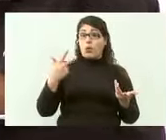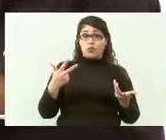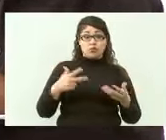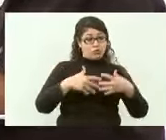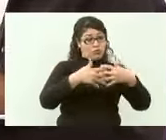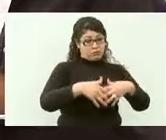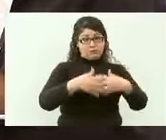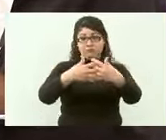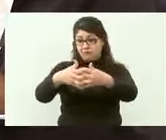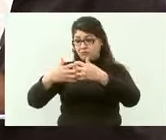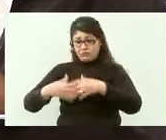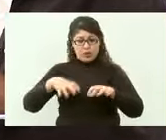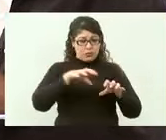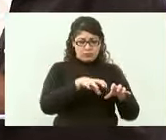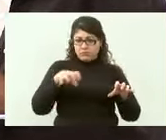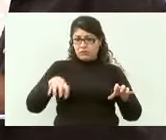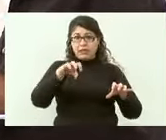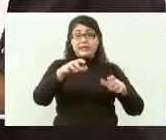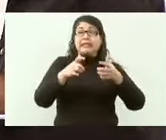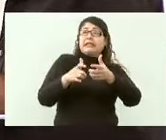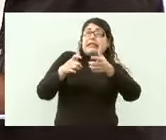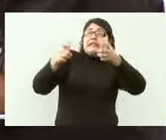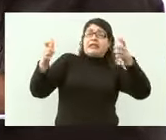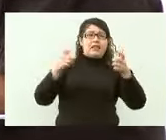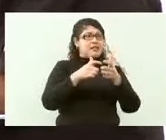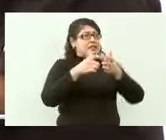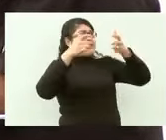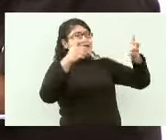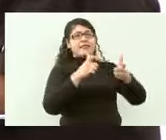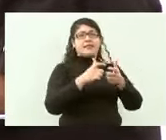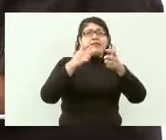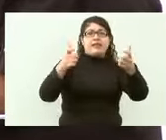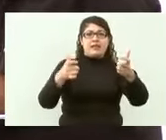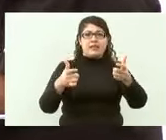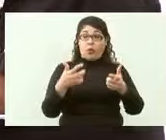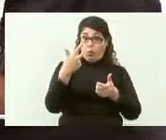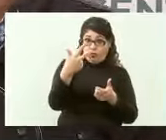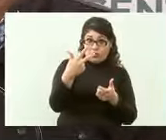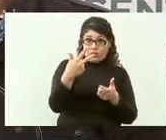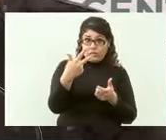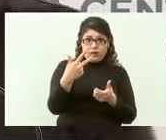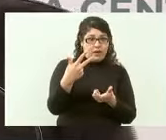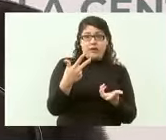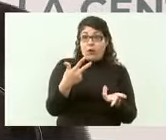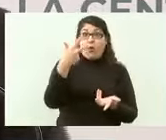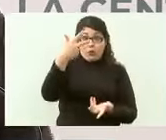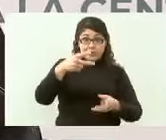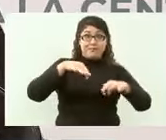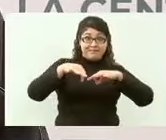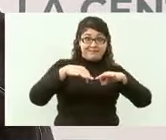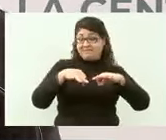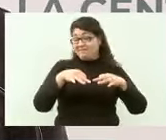una repito es lo mismo que pasa con las